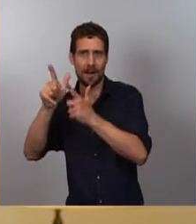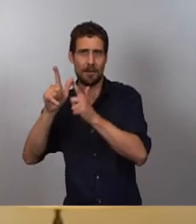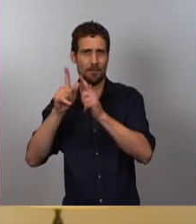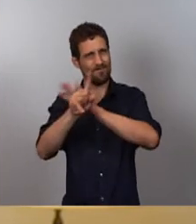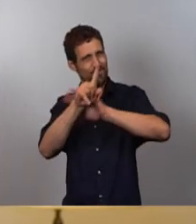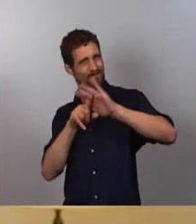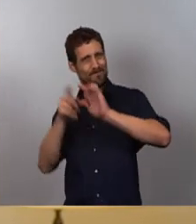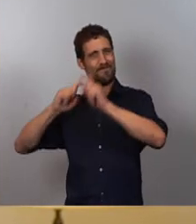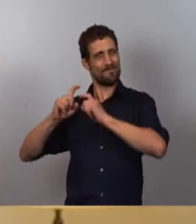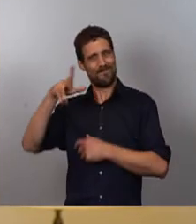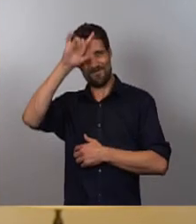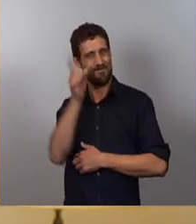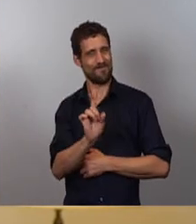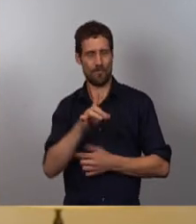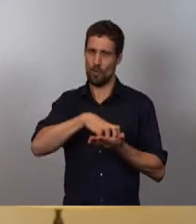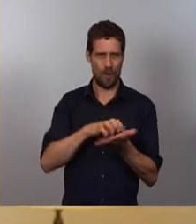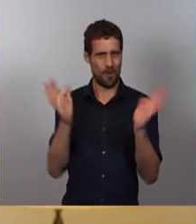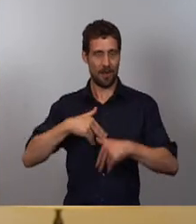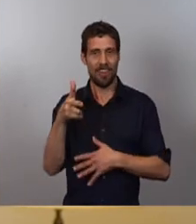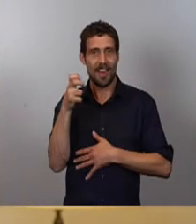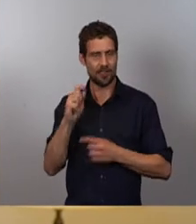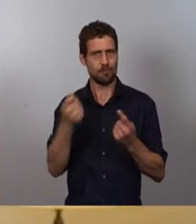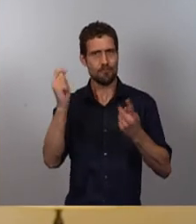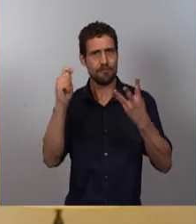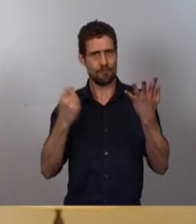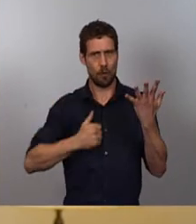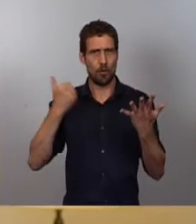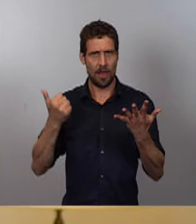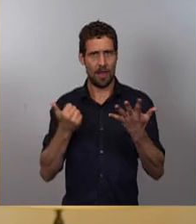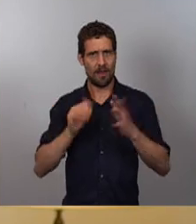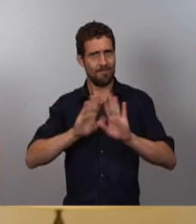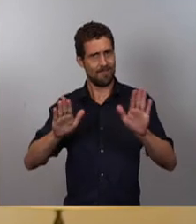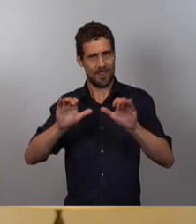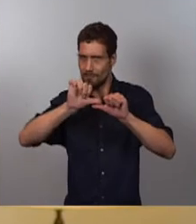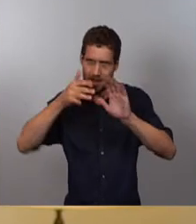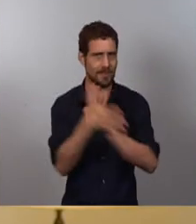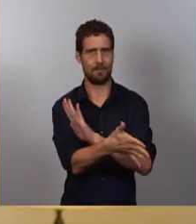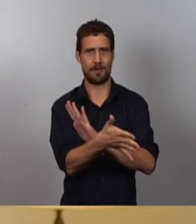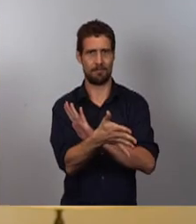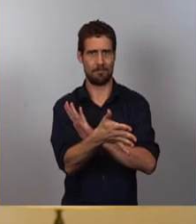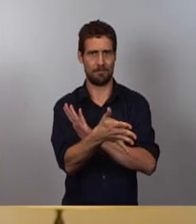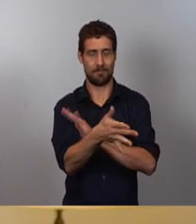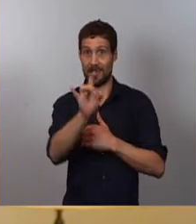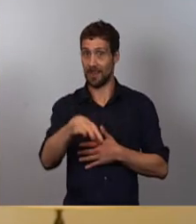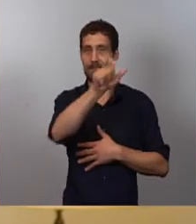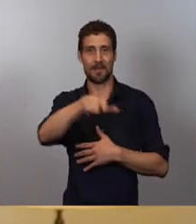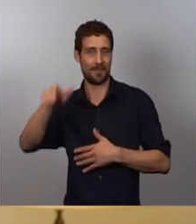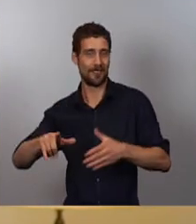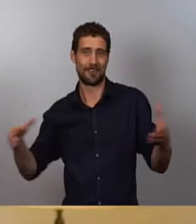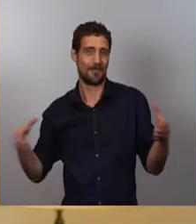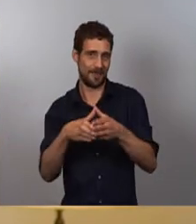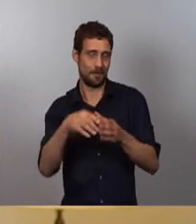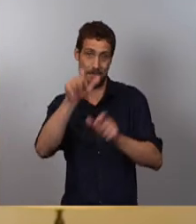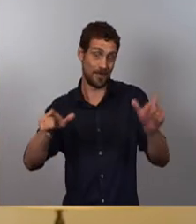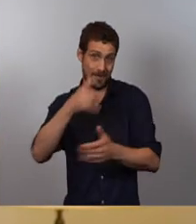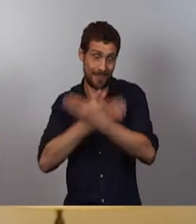porque ya no hay vuelta atrás en la conquista de derechos, de oportunidades para las personas que integráis ese colectivo de